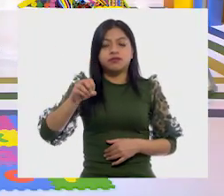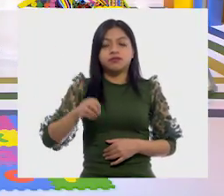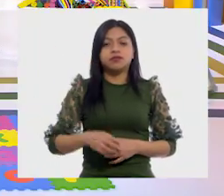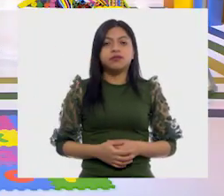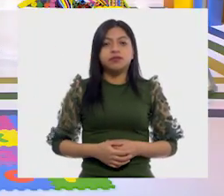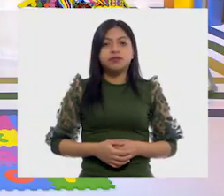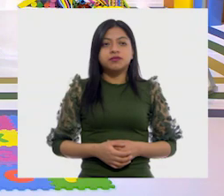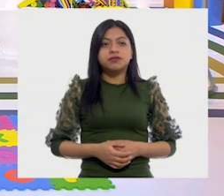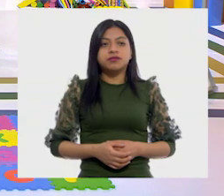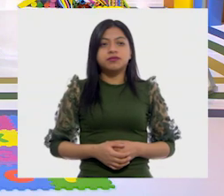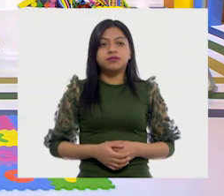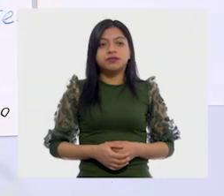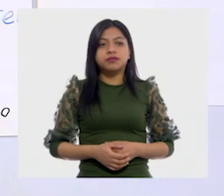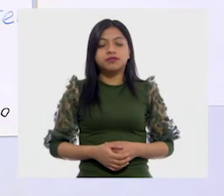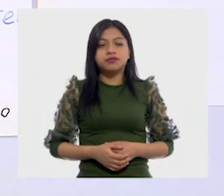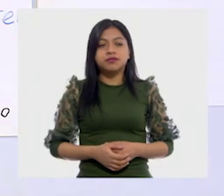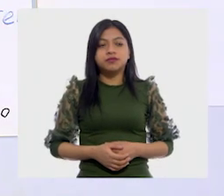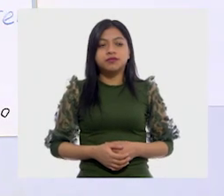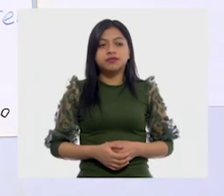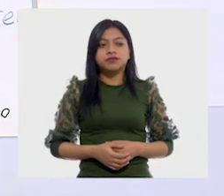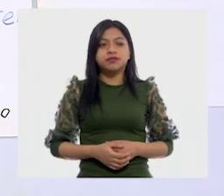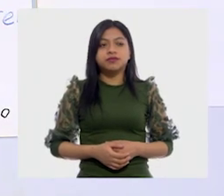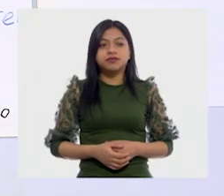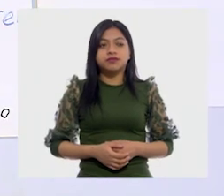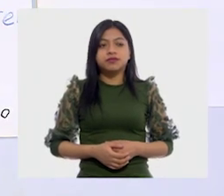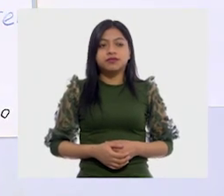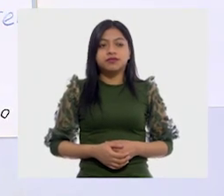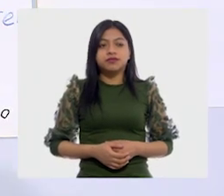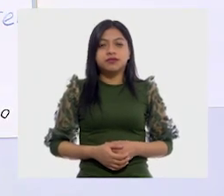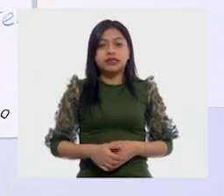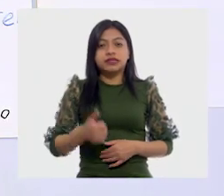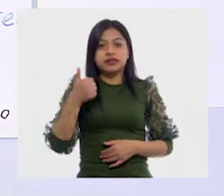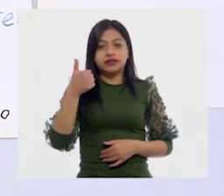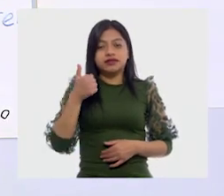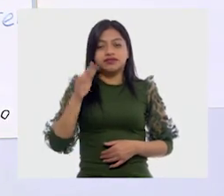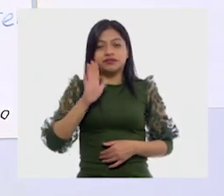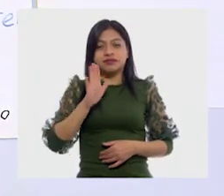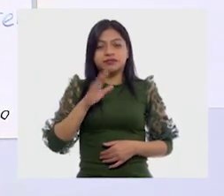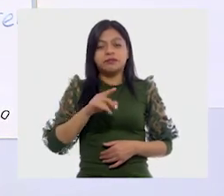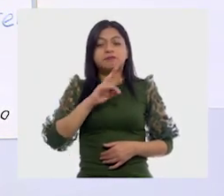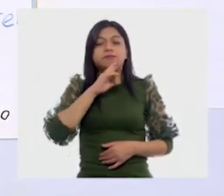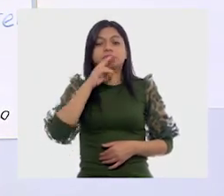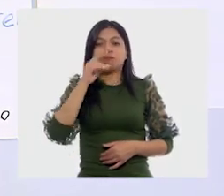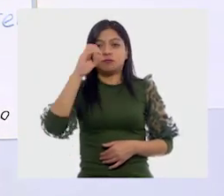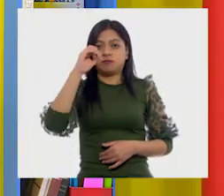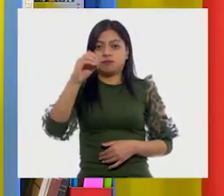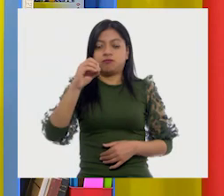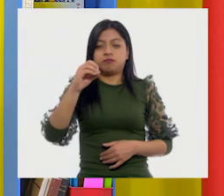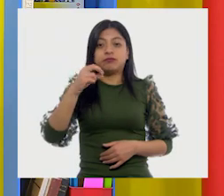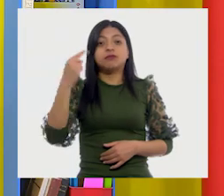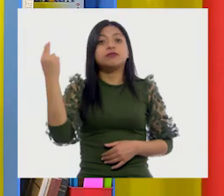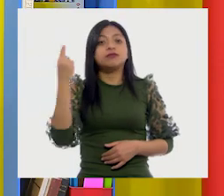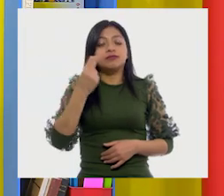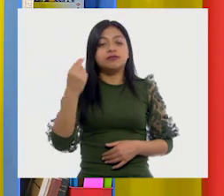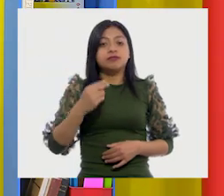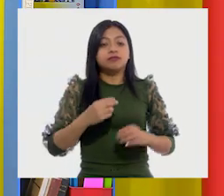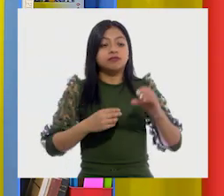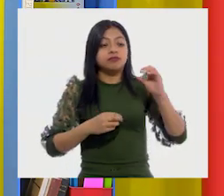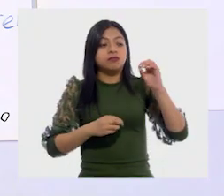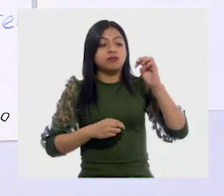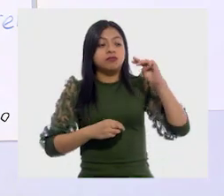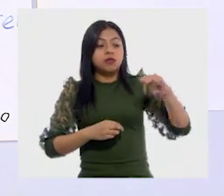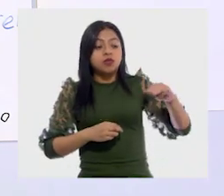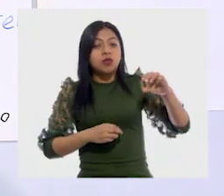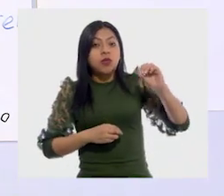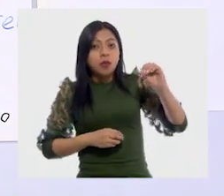Módulo. Y aquí parece un seis, ¿verdad? Bueno, le vamos a cambiar que sea la O. Y tiene que tener una tilde en la primera O. Así